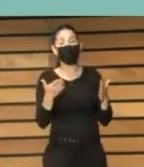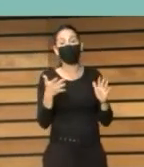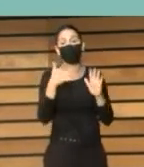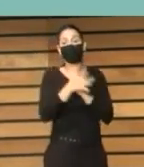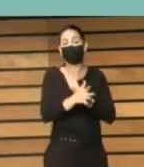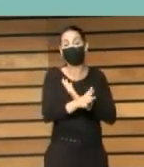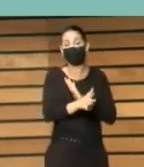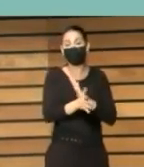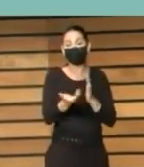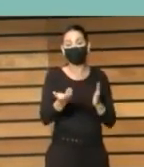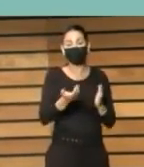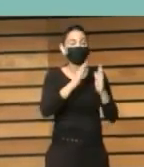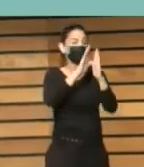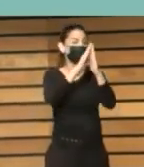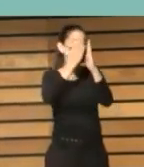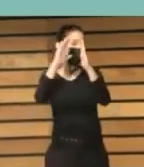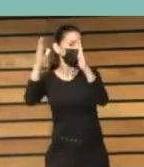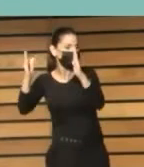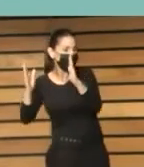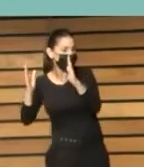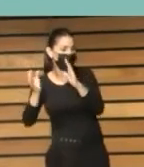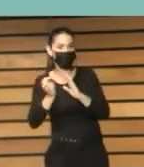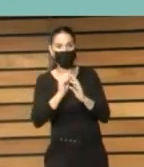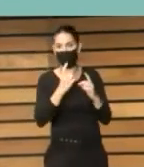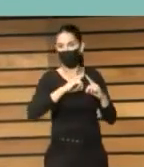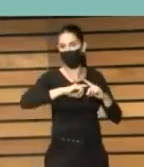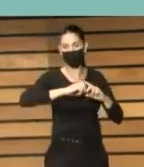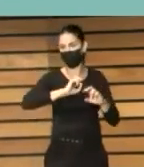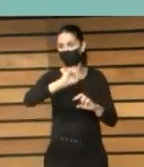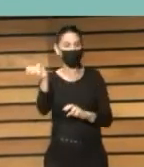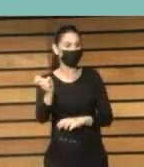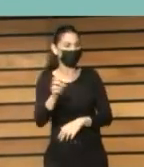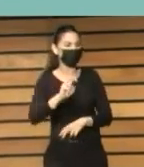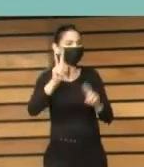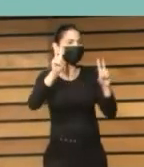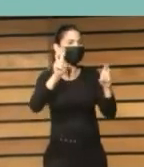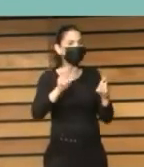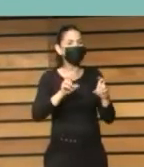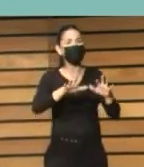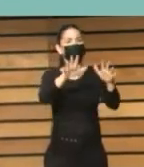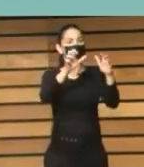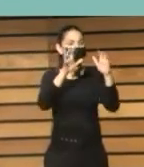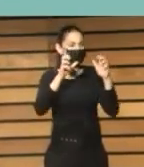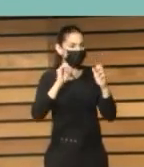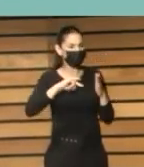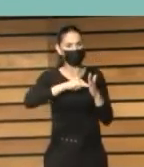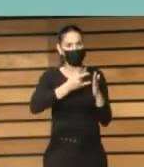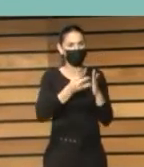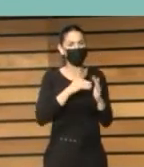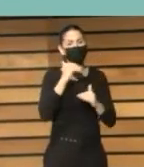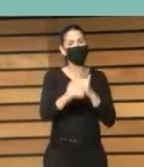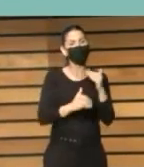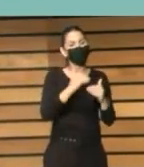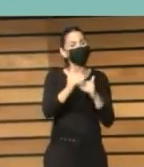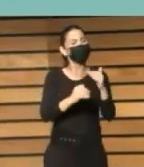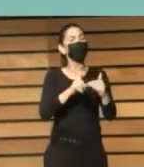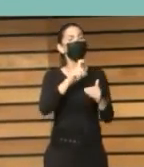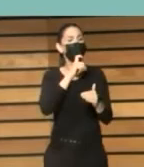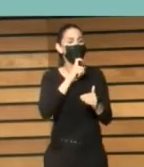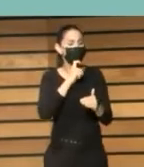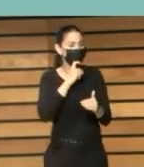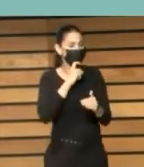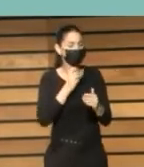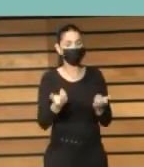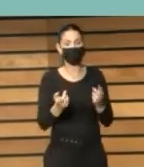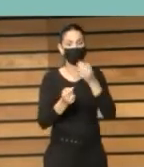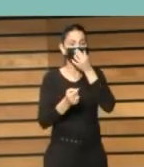políticas bibliotecarias y no solo bibliotecarias y ese aprendizaje de políticas traduciéndolo también del inglés policy learning es